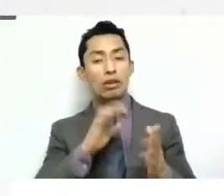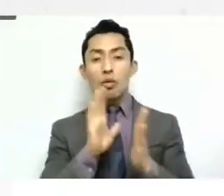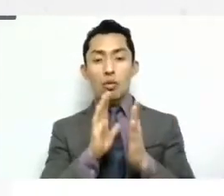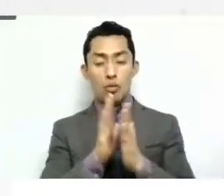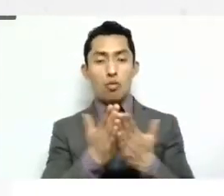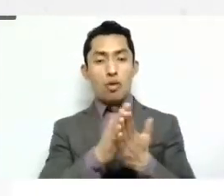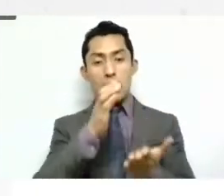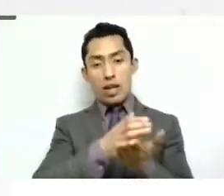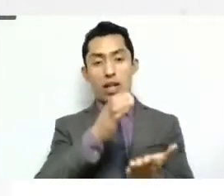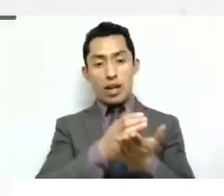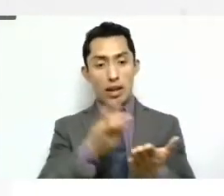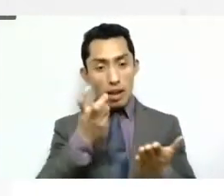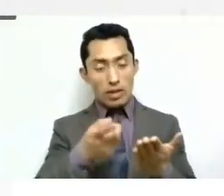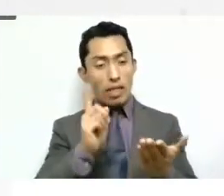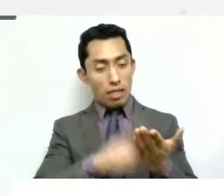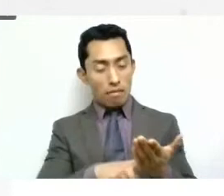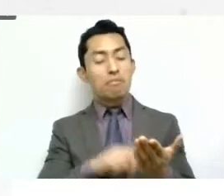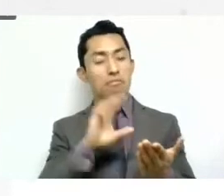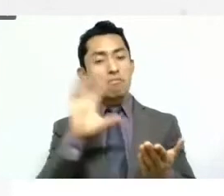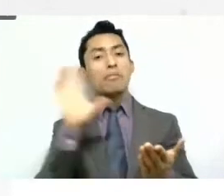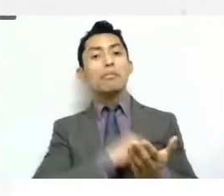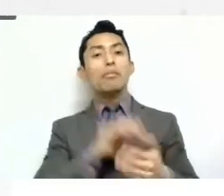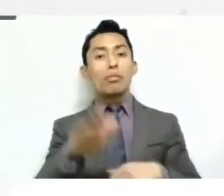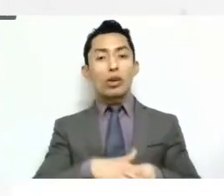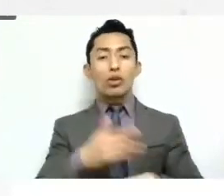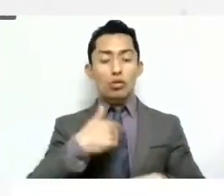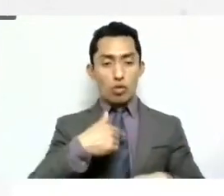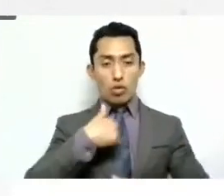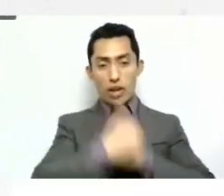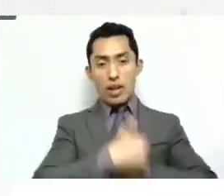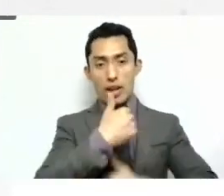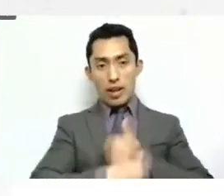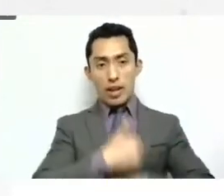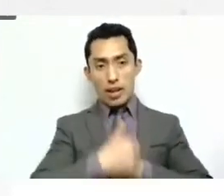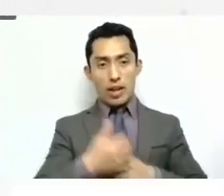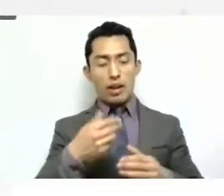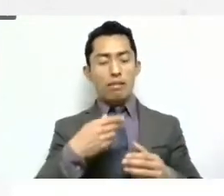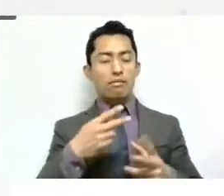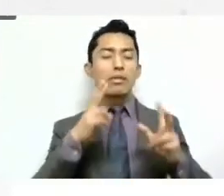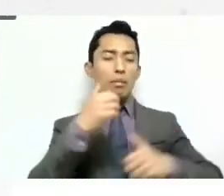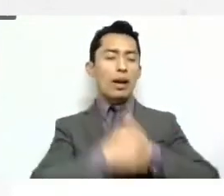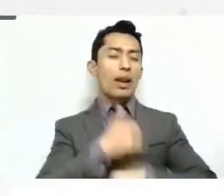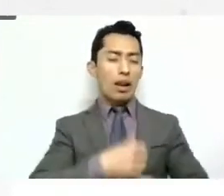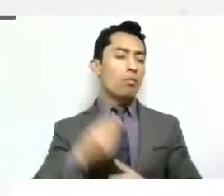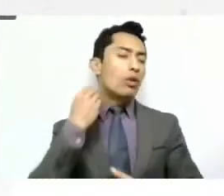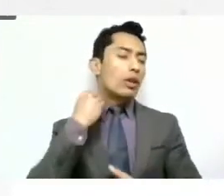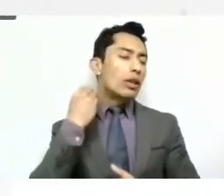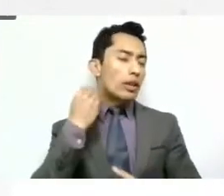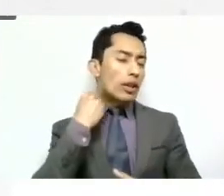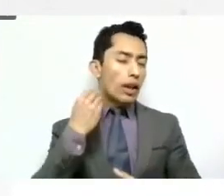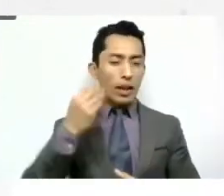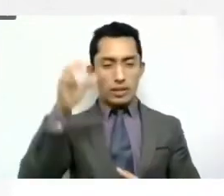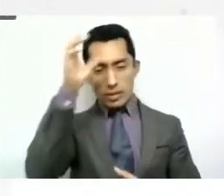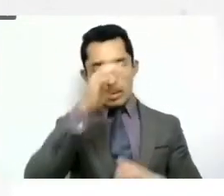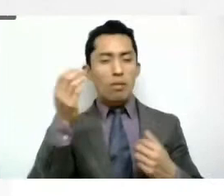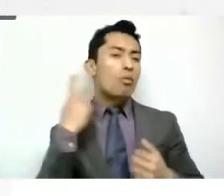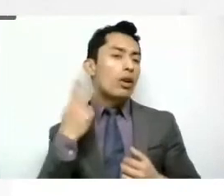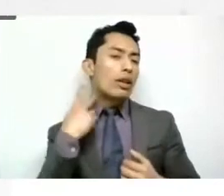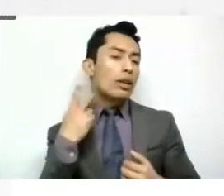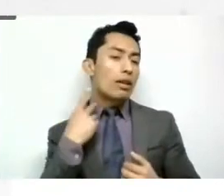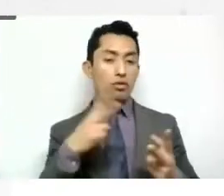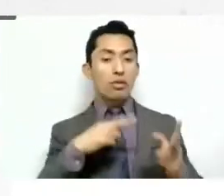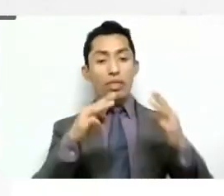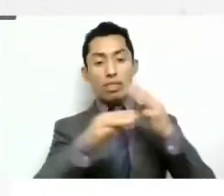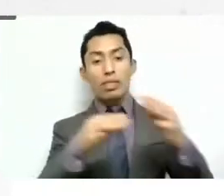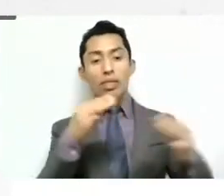porque en la facultad donde yo doy clases, aquí en la Facultad de Derecho y Ciencias Políticas, la materia que yo imparto es